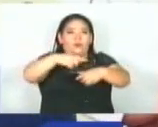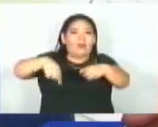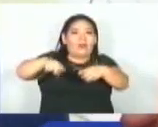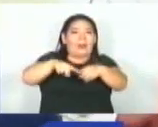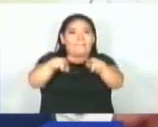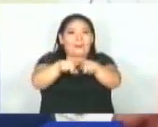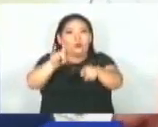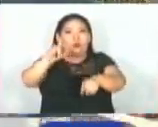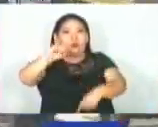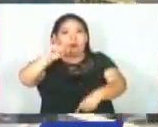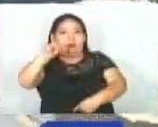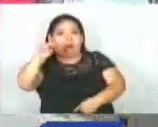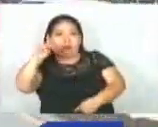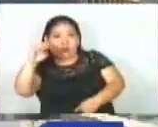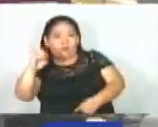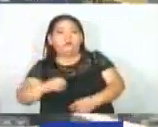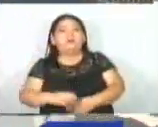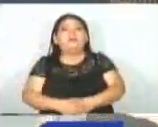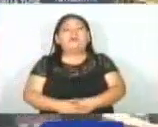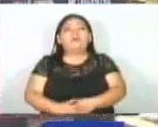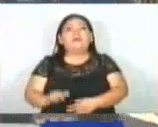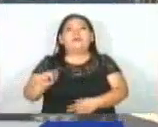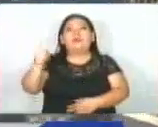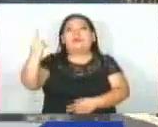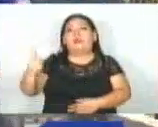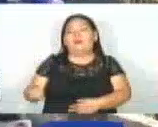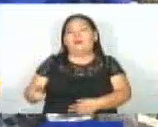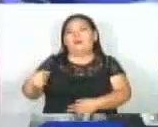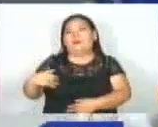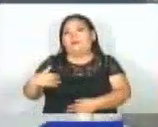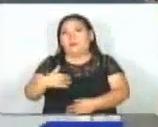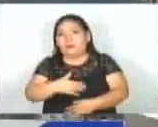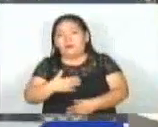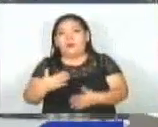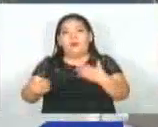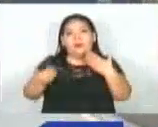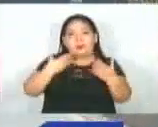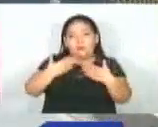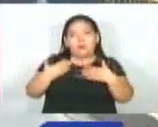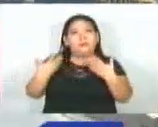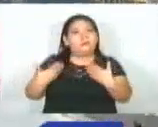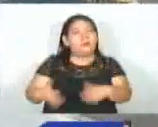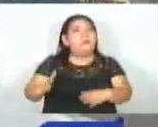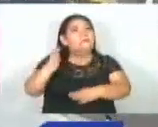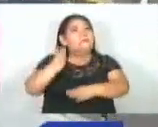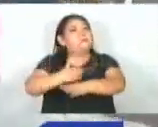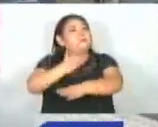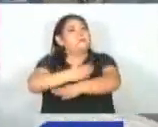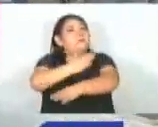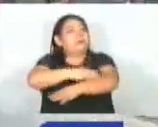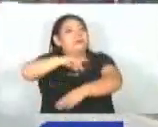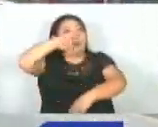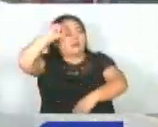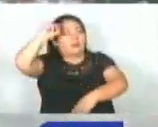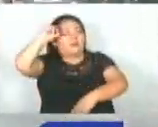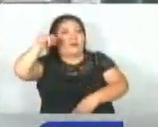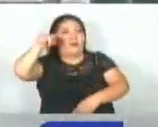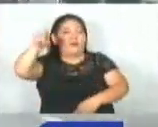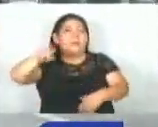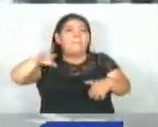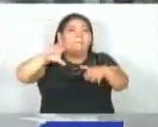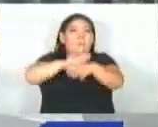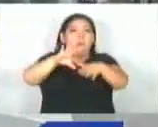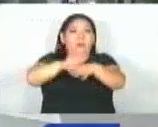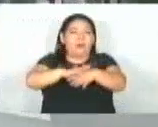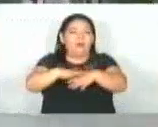también en otras zonas aledañas. Además, el ministro de Obras Públicas aseguró que hay avances para la ejecución del bypass de Apopa, que